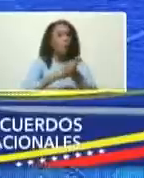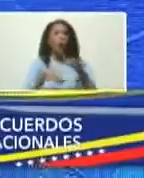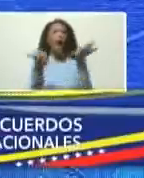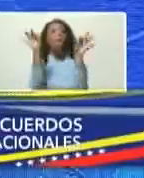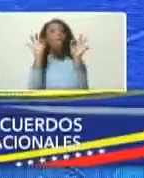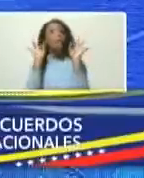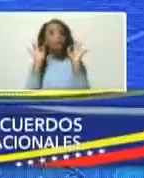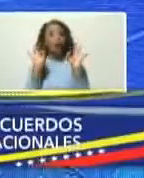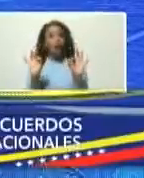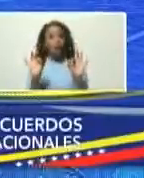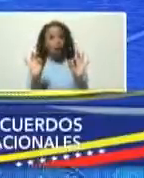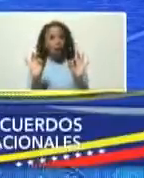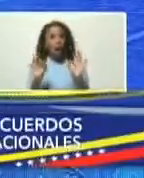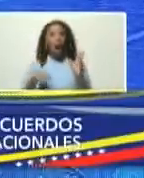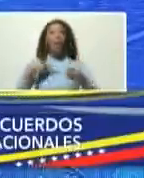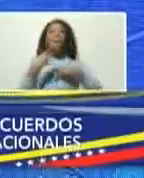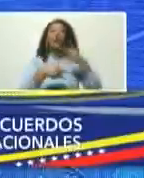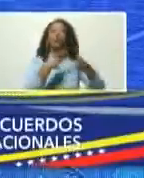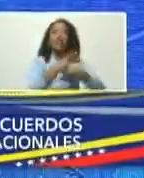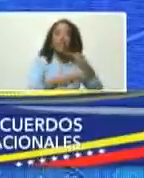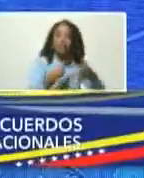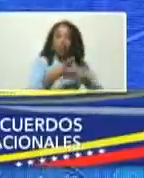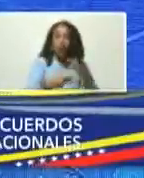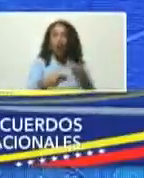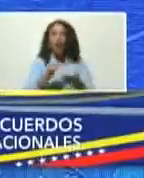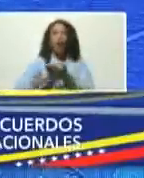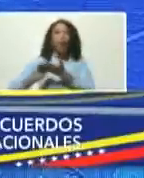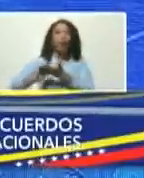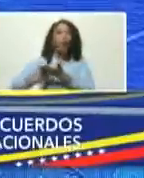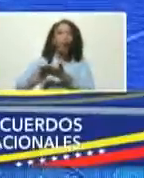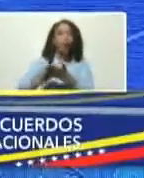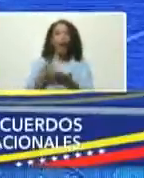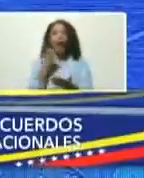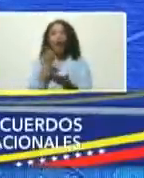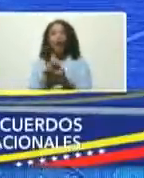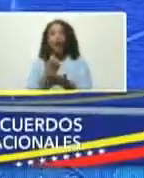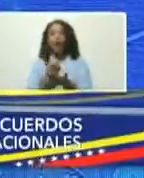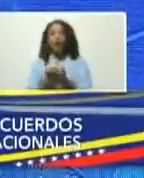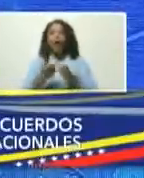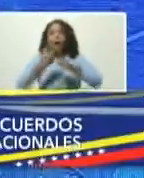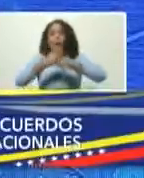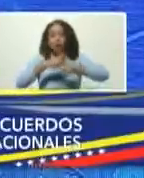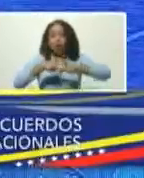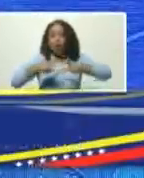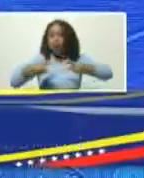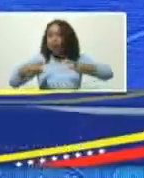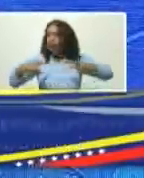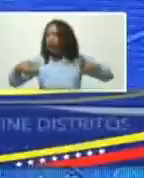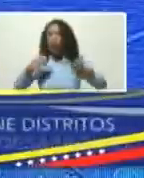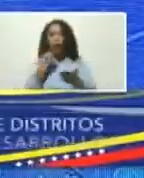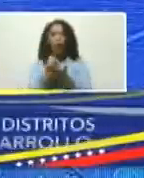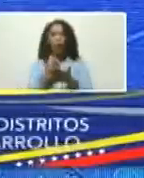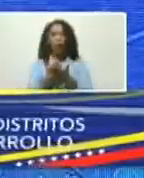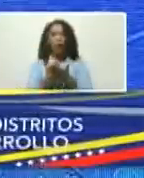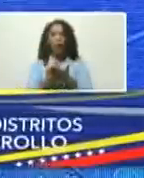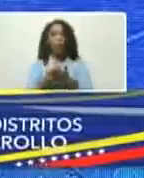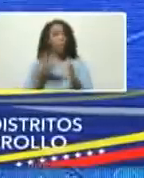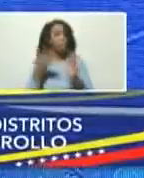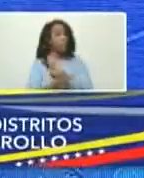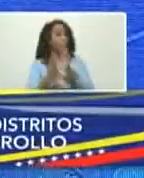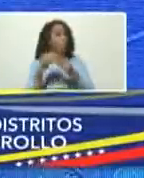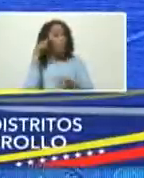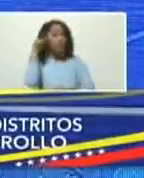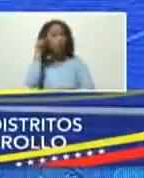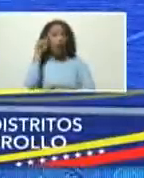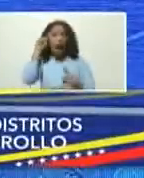al proceso de recuperación económica al proceso de crecimiento económico pero sobre todo viendo al